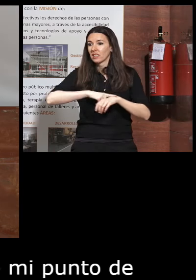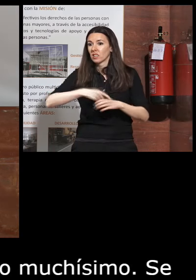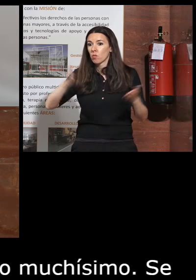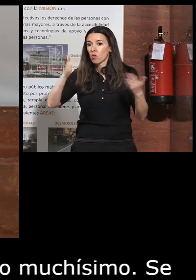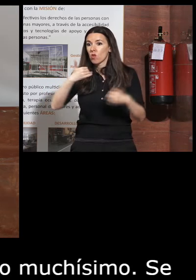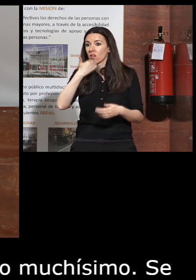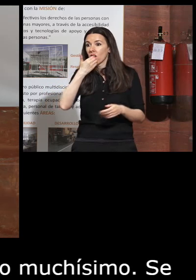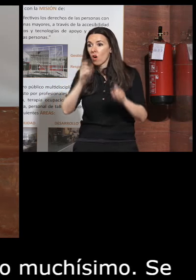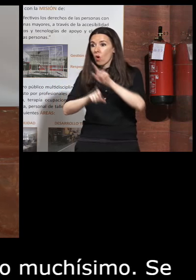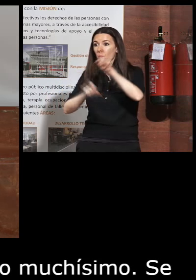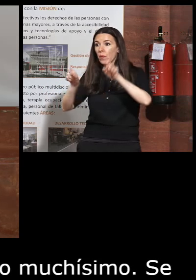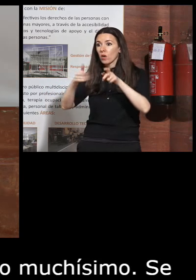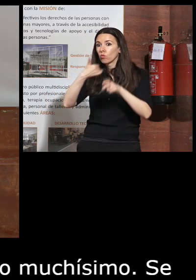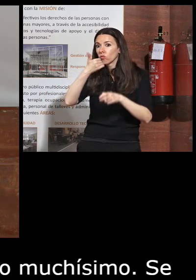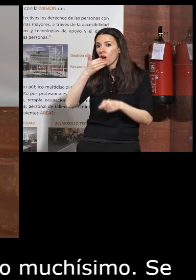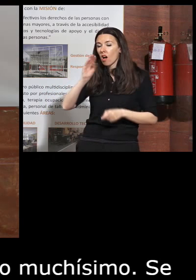tiene alguna pregunta para